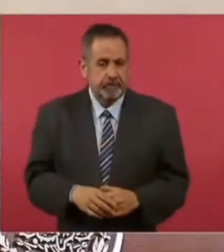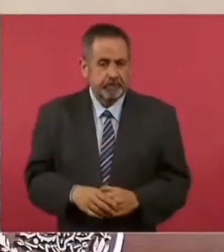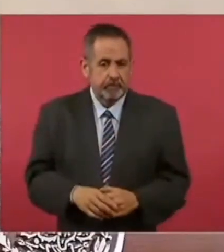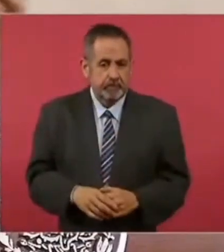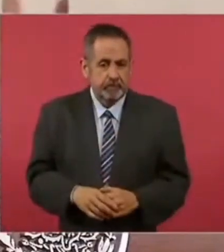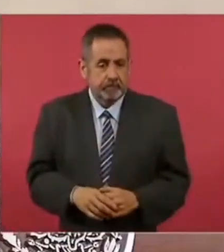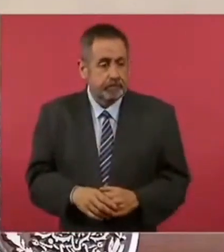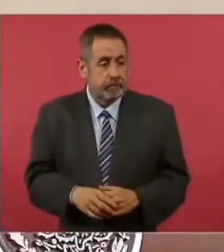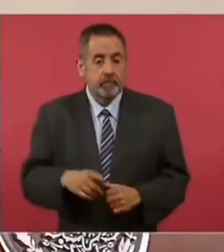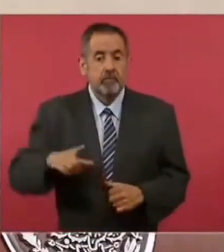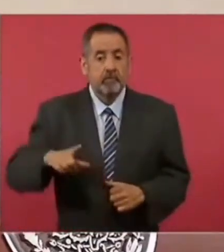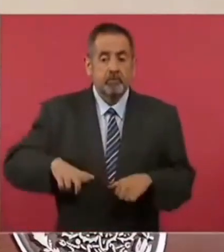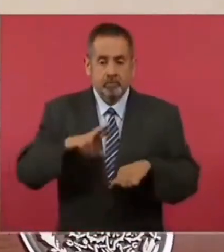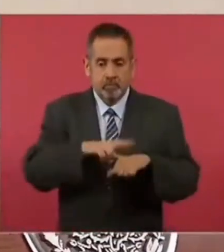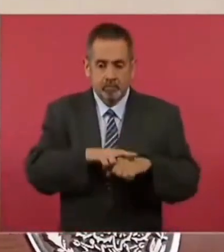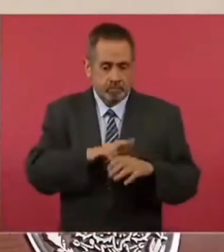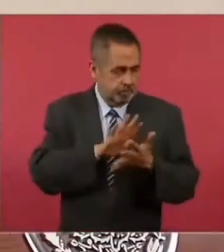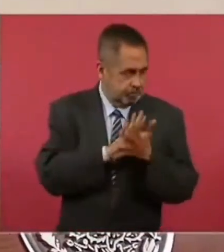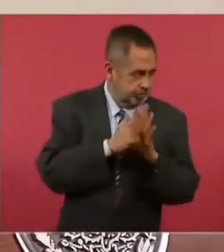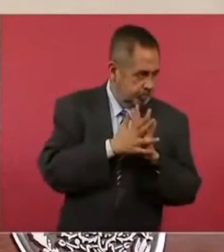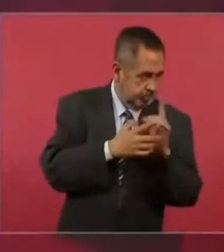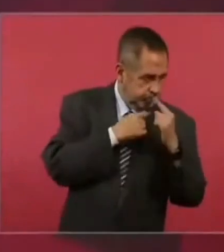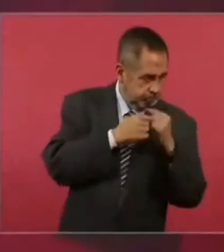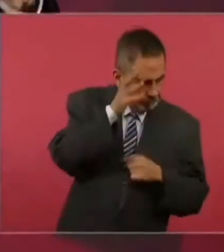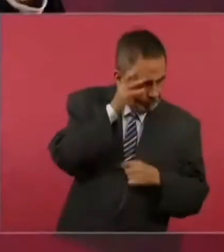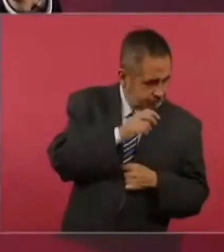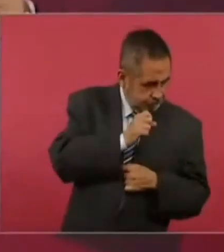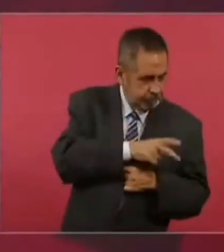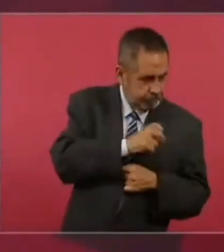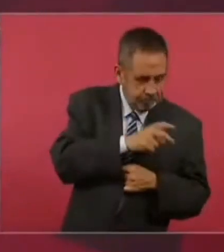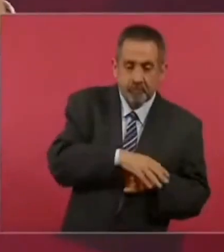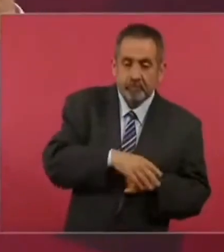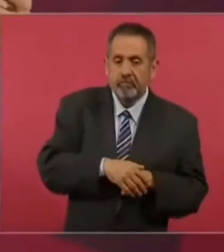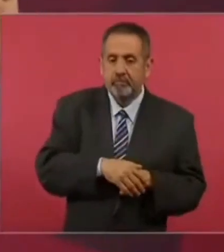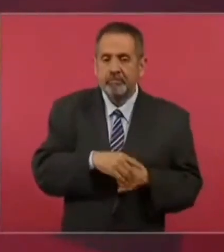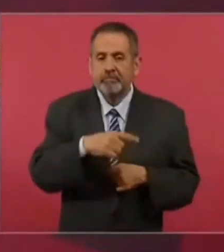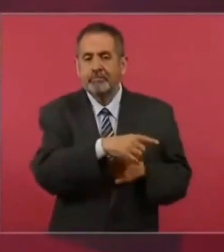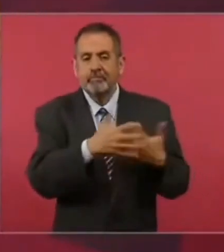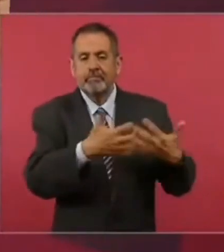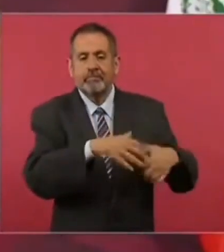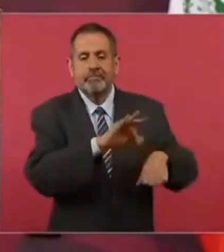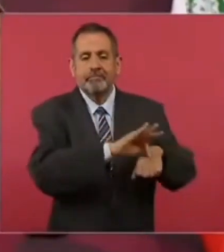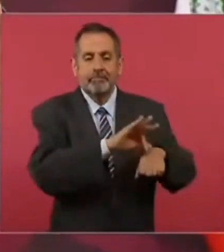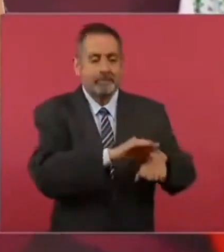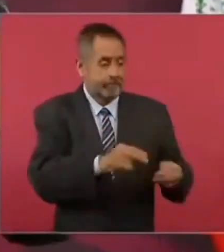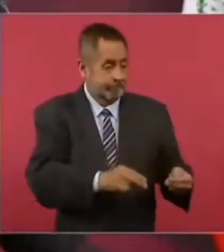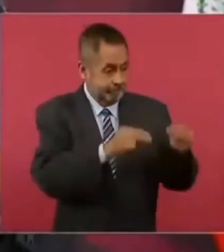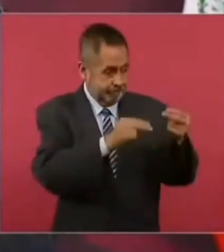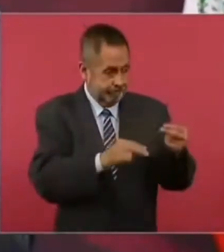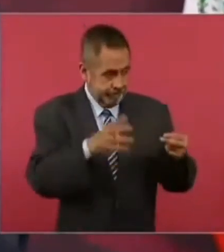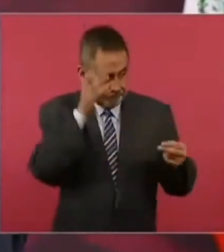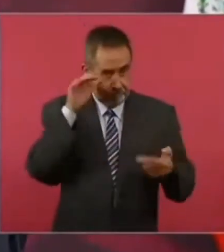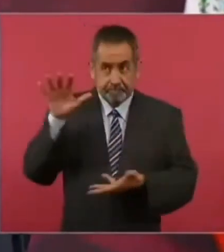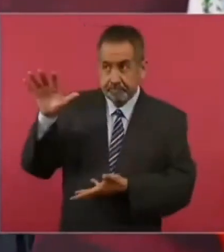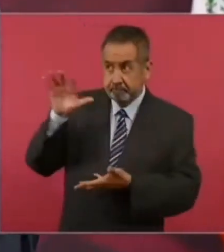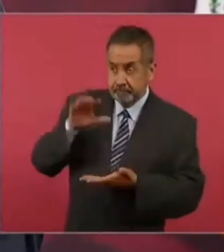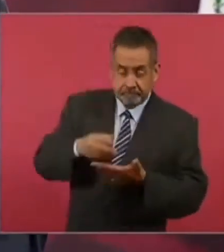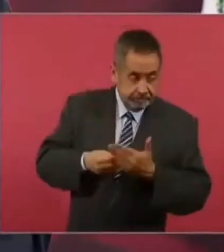Hacían acuerdo los gobernadores con los que vendían los medicamentos.